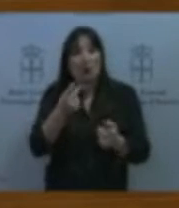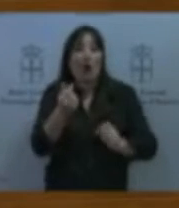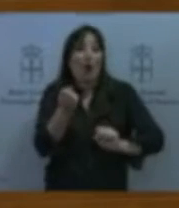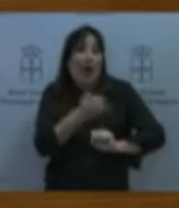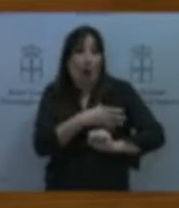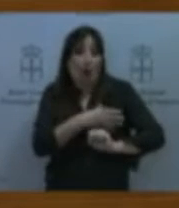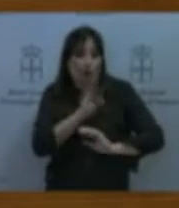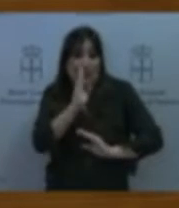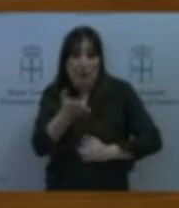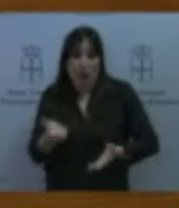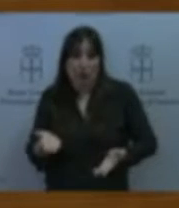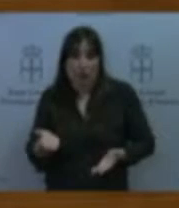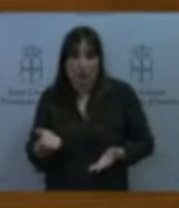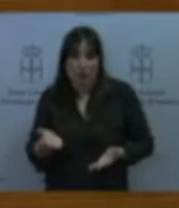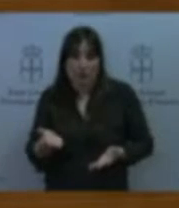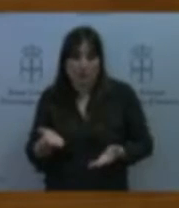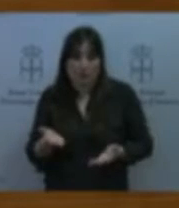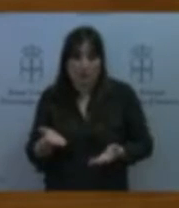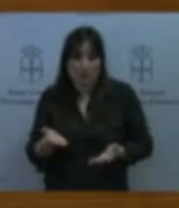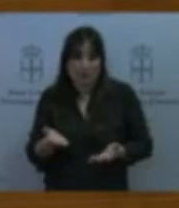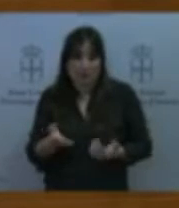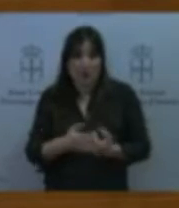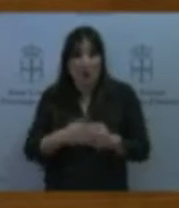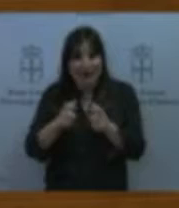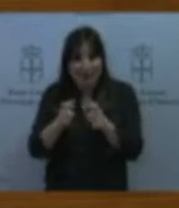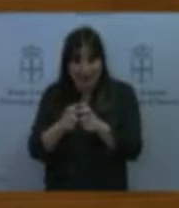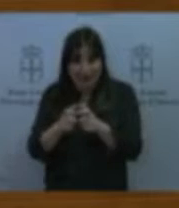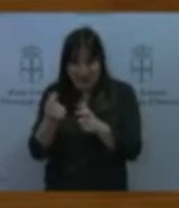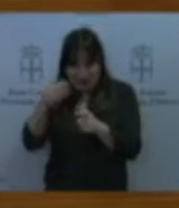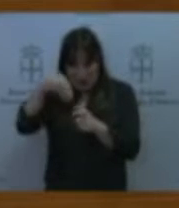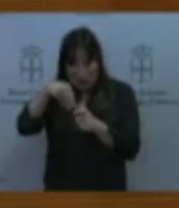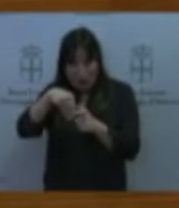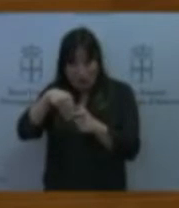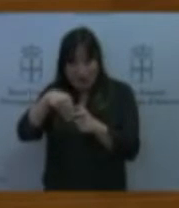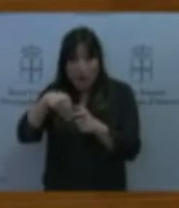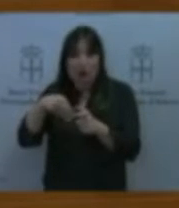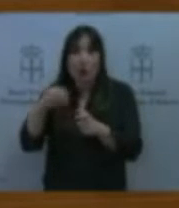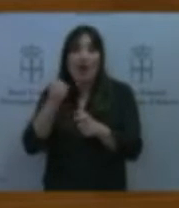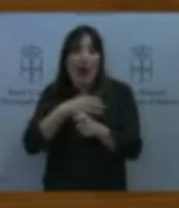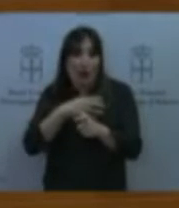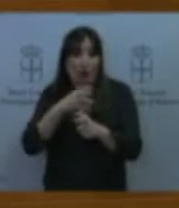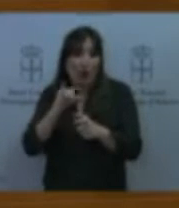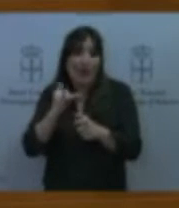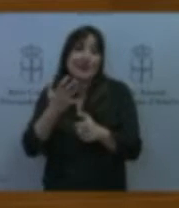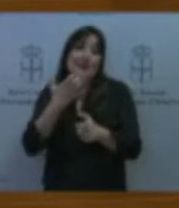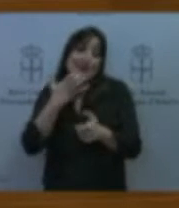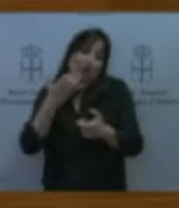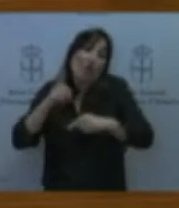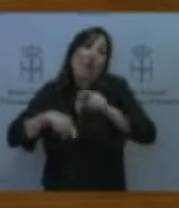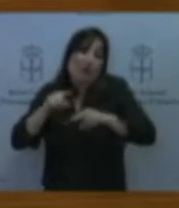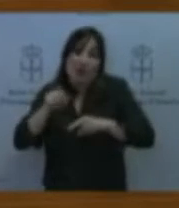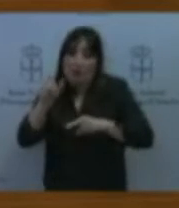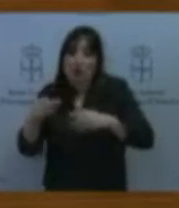tarjeta monedero en función de la frecuencia del uso que haga el usuario y se le irán produciendo los ahorros